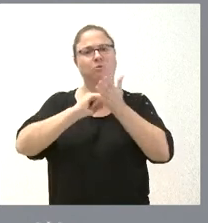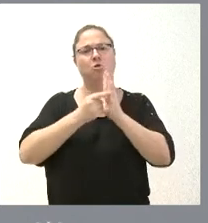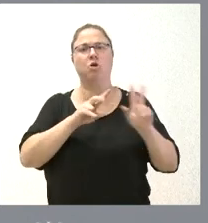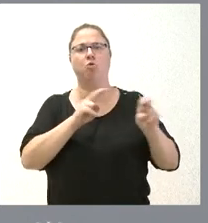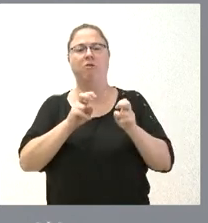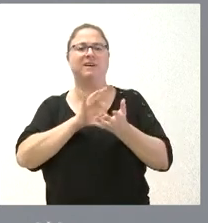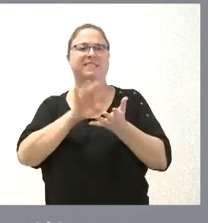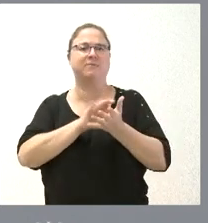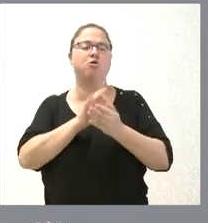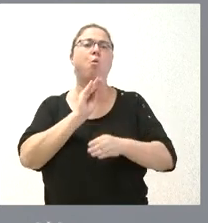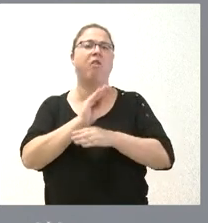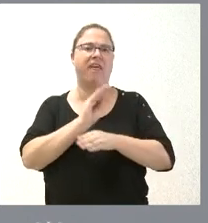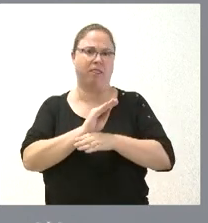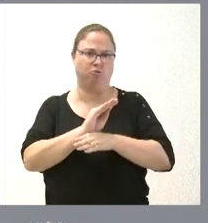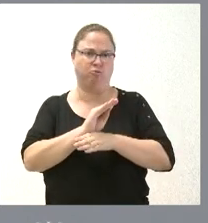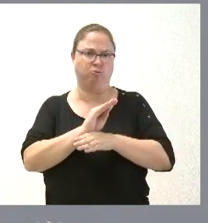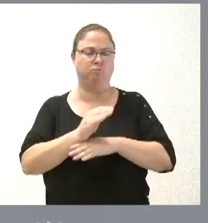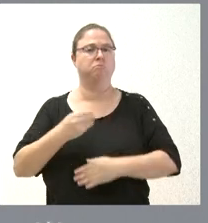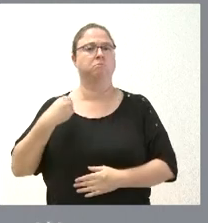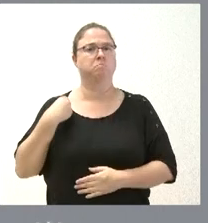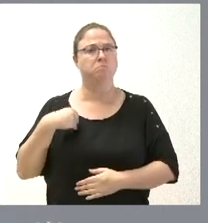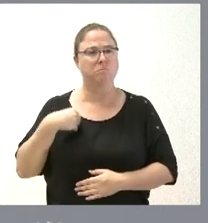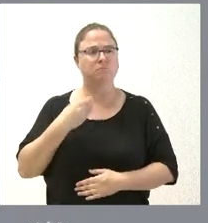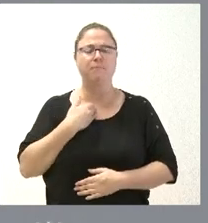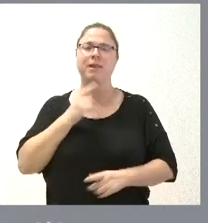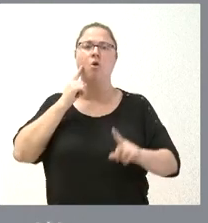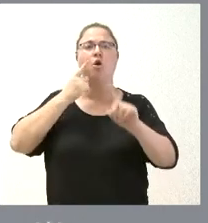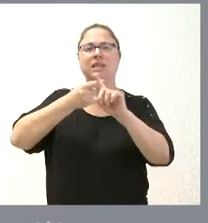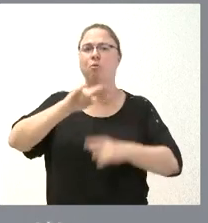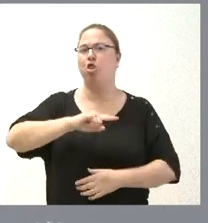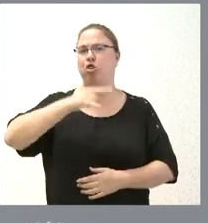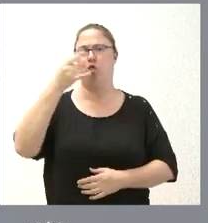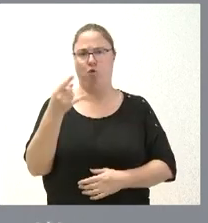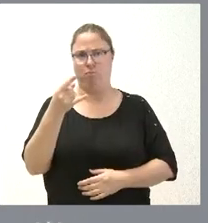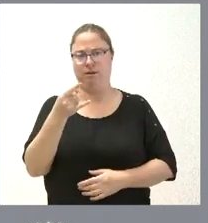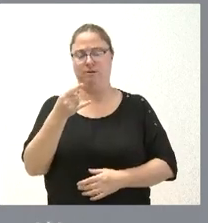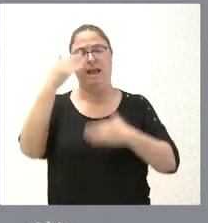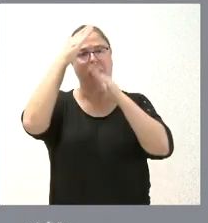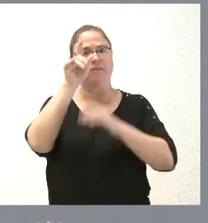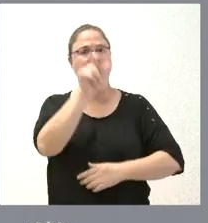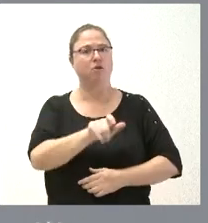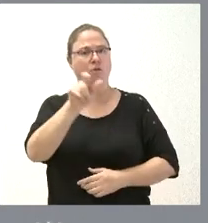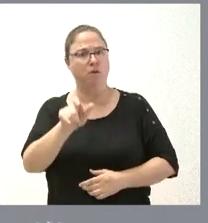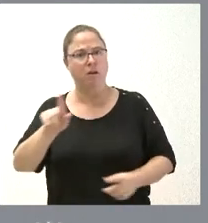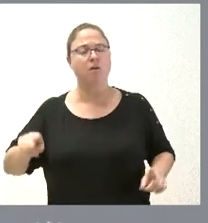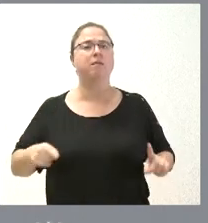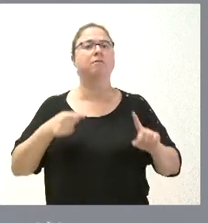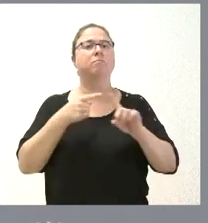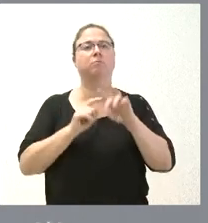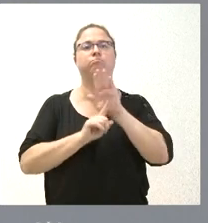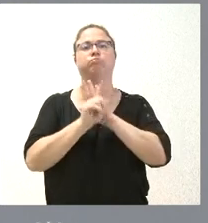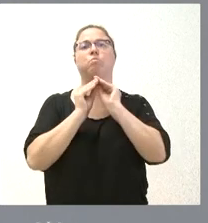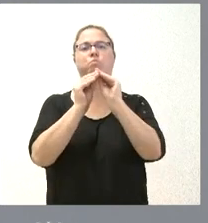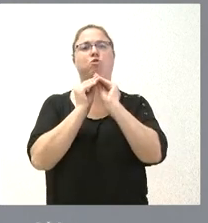al servicio de los cuidados. Dicho de otra manera, hay un doble objetivo, mejorar la atención a los ciudadanos y desarrollar